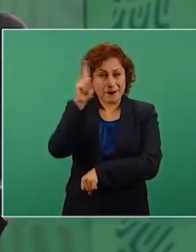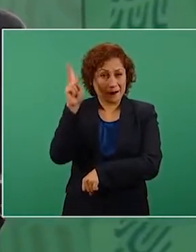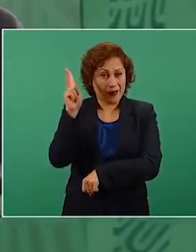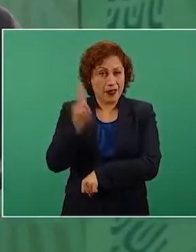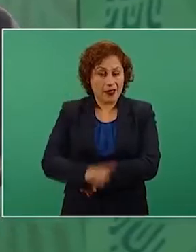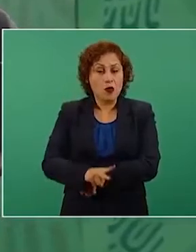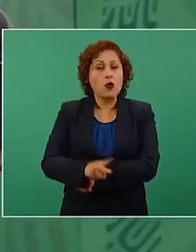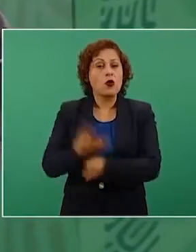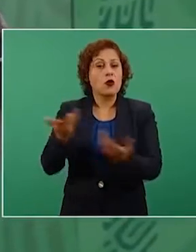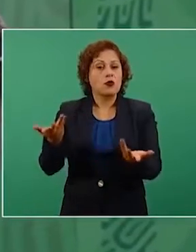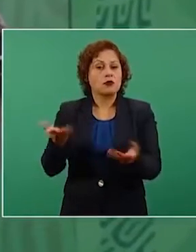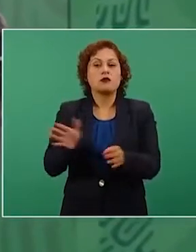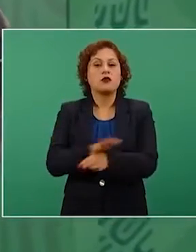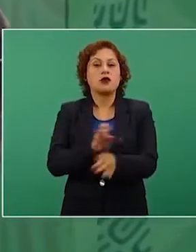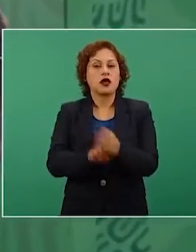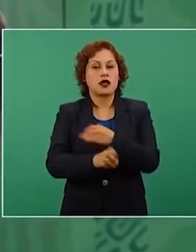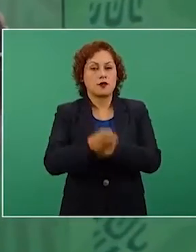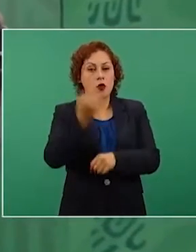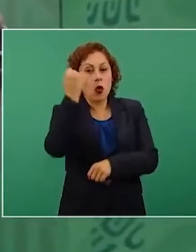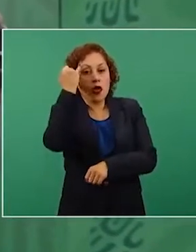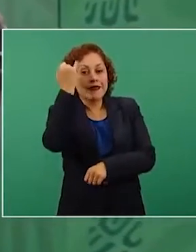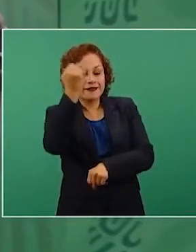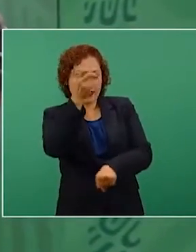O el machismo es violencia.